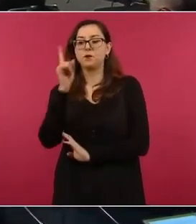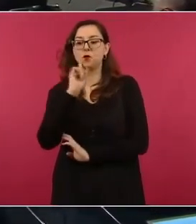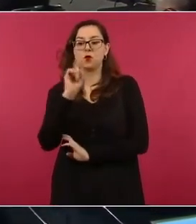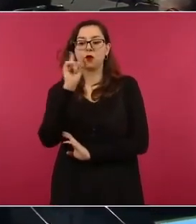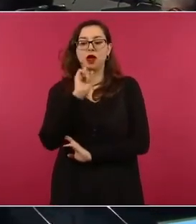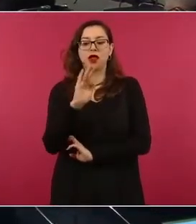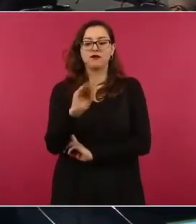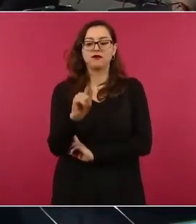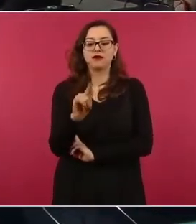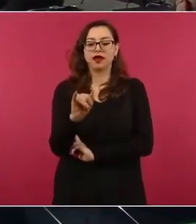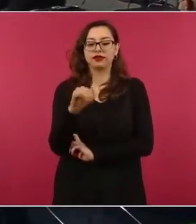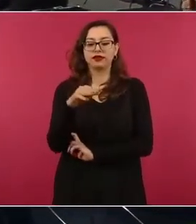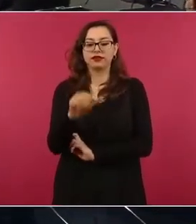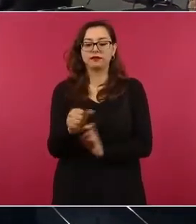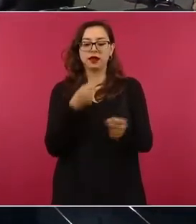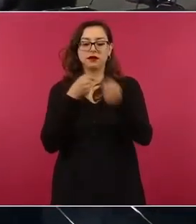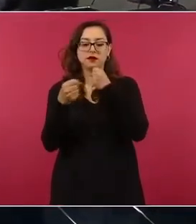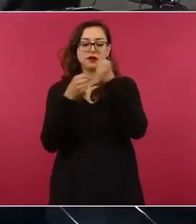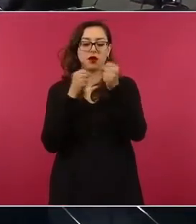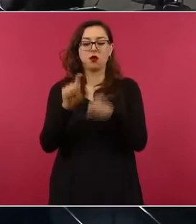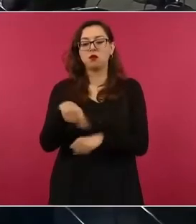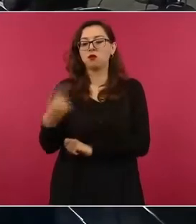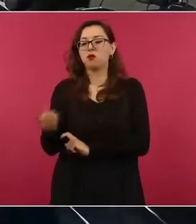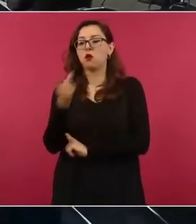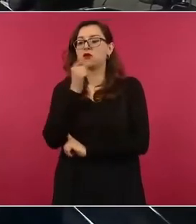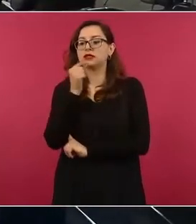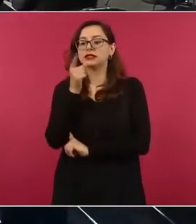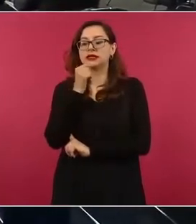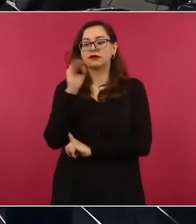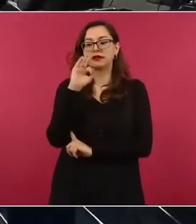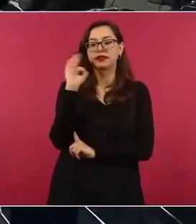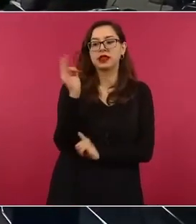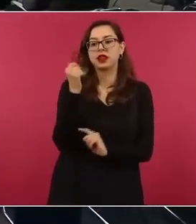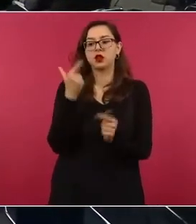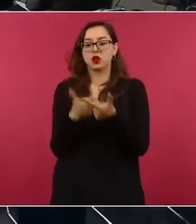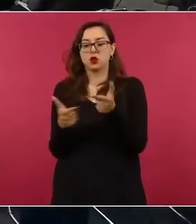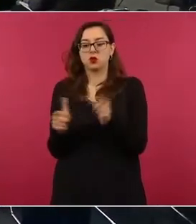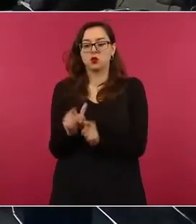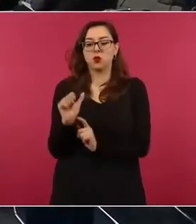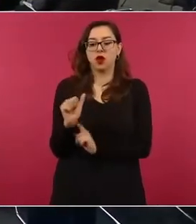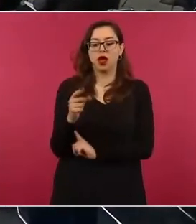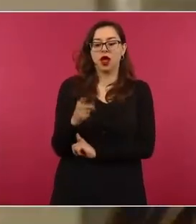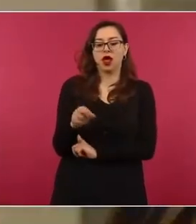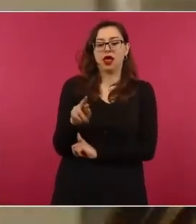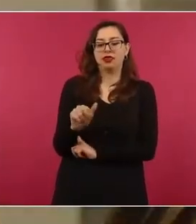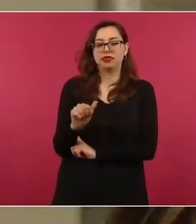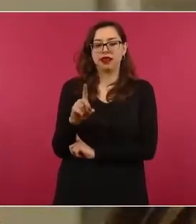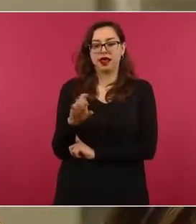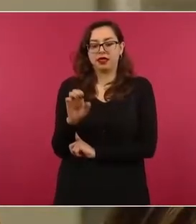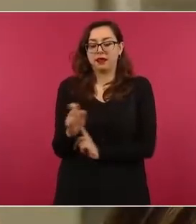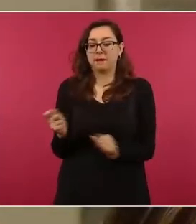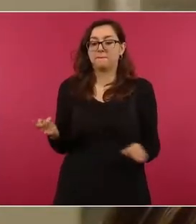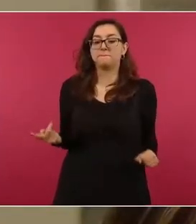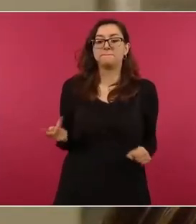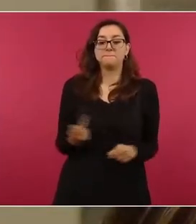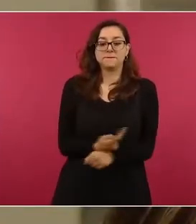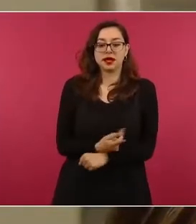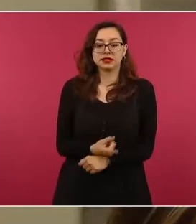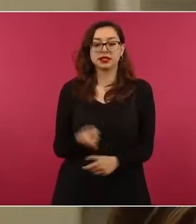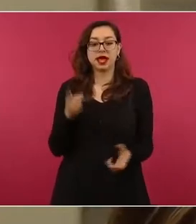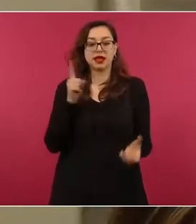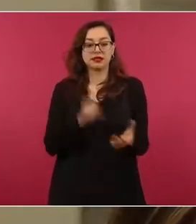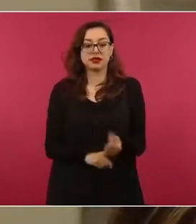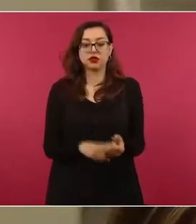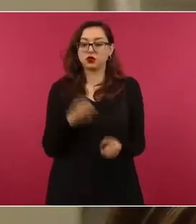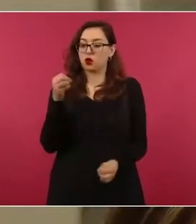o en la Policía Federal con Grupo Andrade. Presidente, esta corrupción tiene por origen la falta de prevención de los contralores internos,